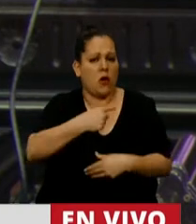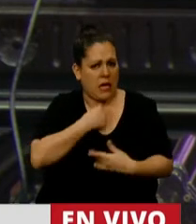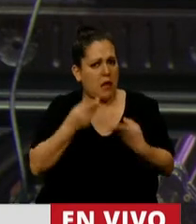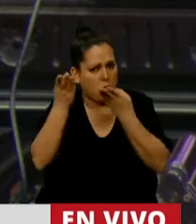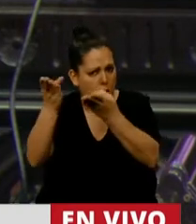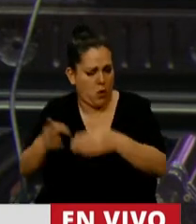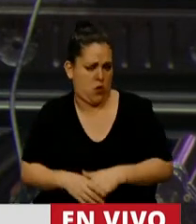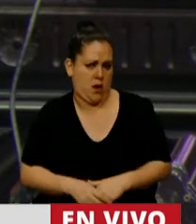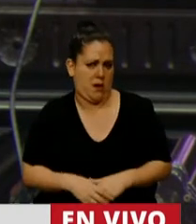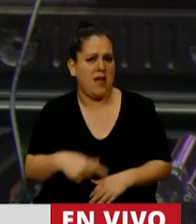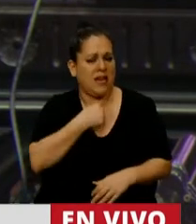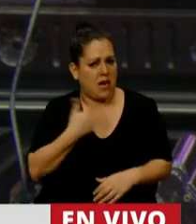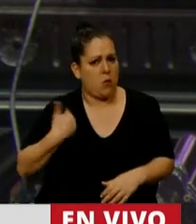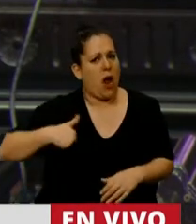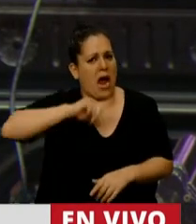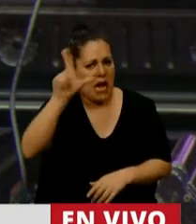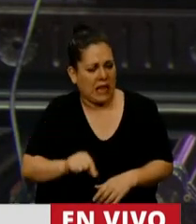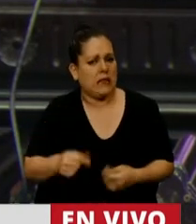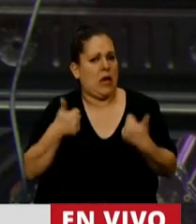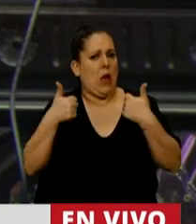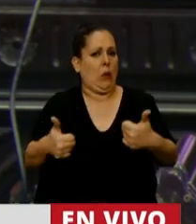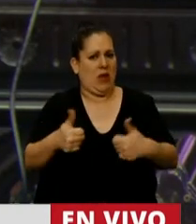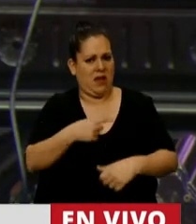colaborar, queremos que a la Argentina le vaya bien.